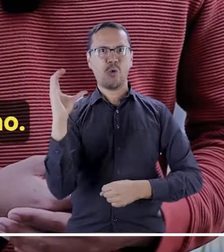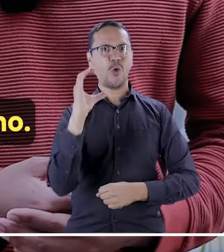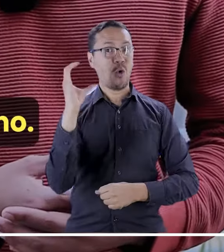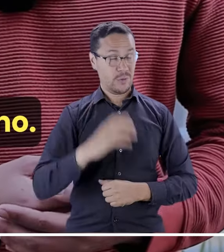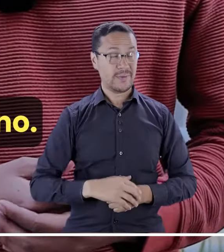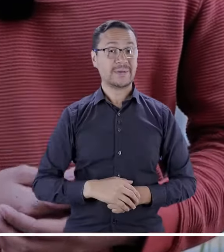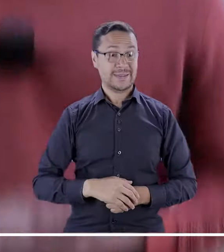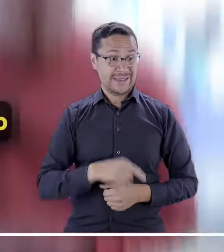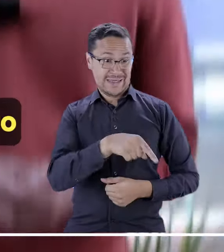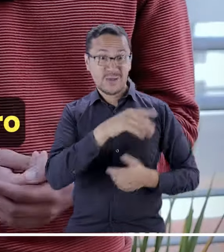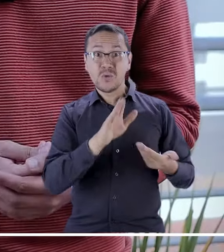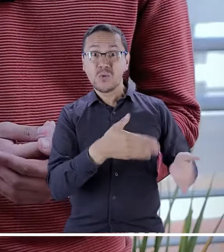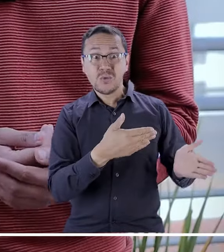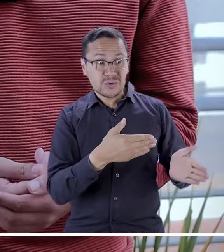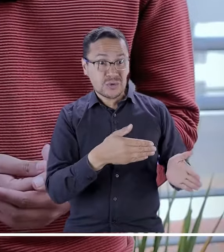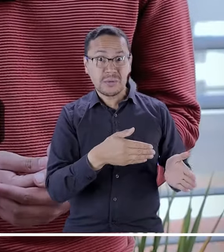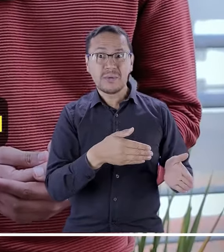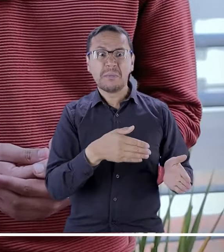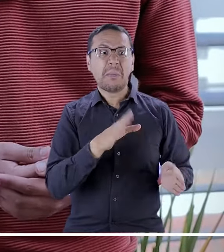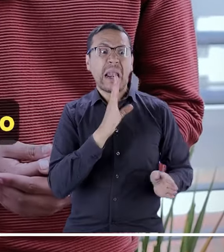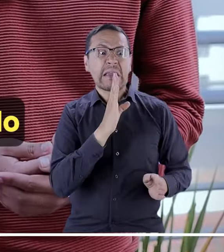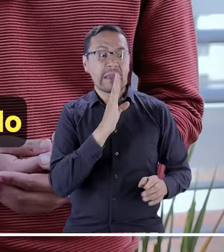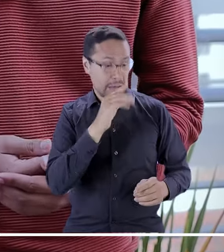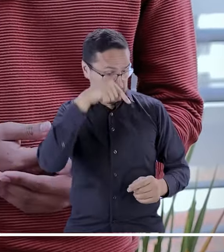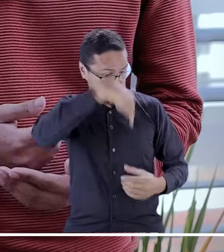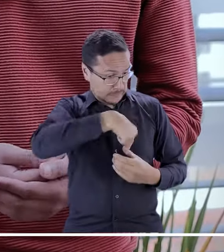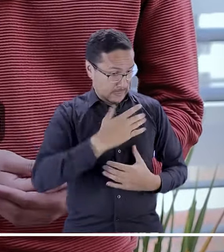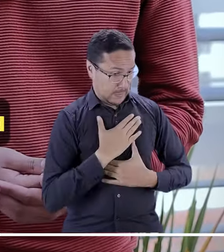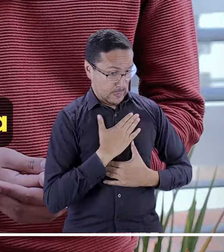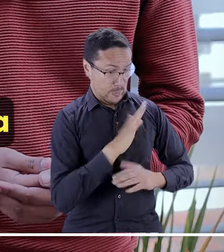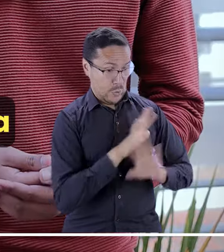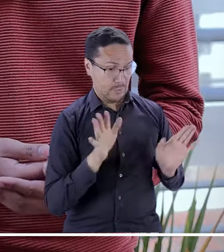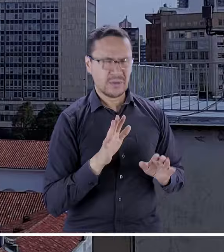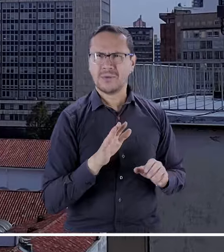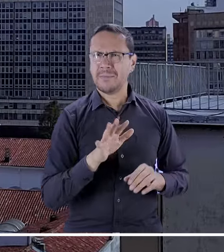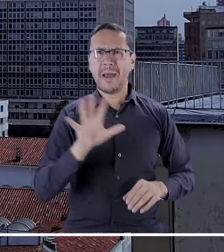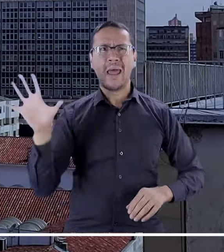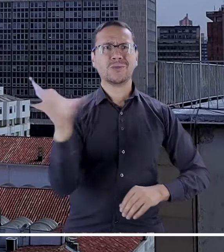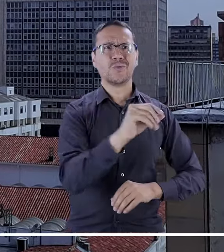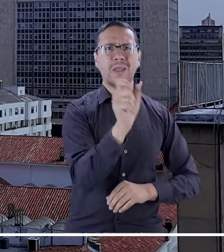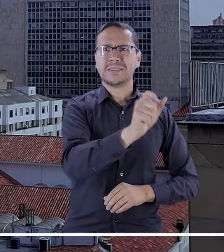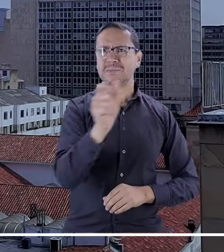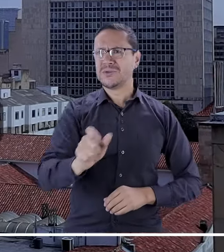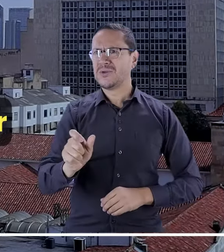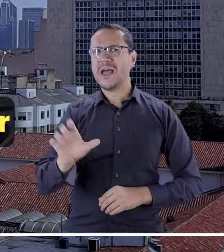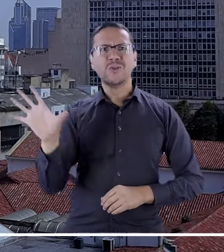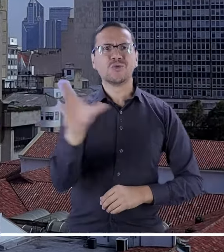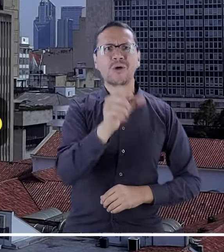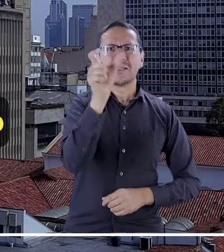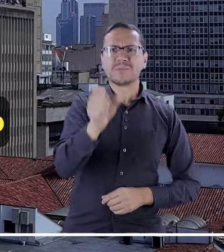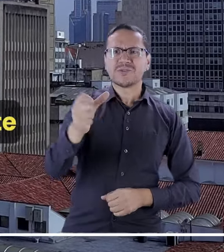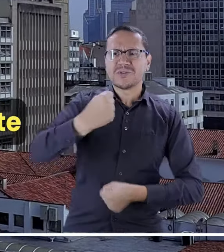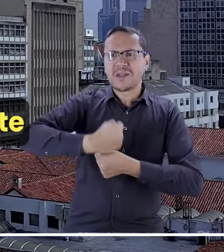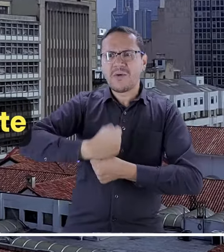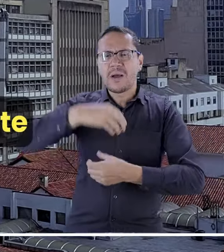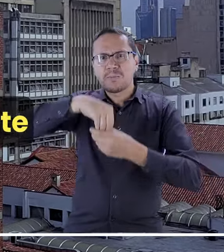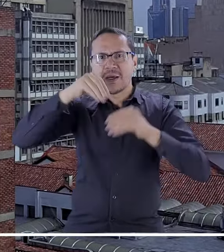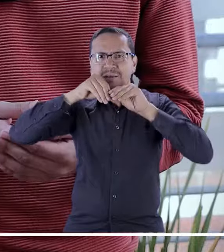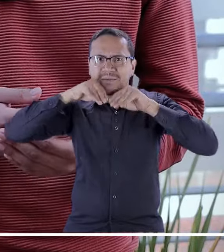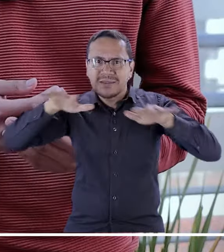empleo público colombiano. Considero que este tipo de cursos debería ser impartido para toda persona en este país, para todo servidor público,